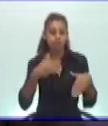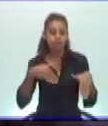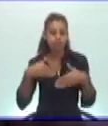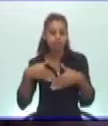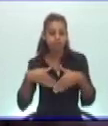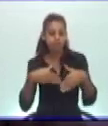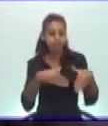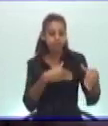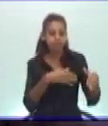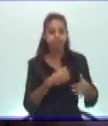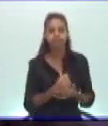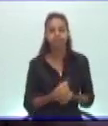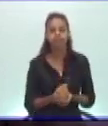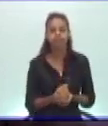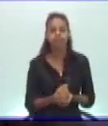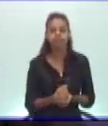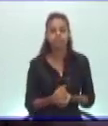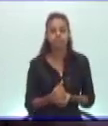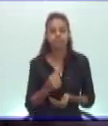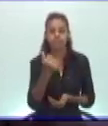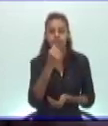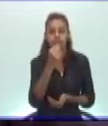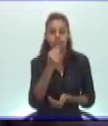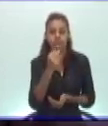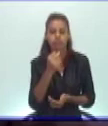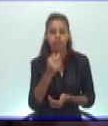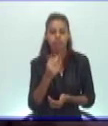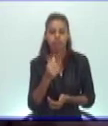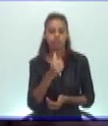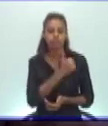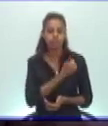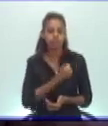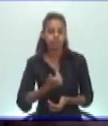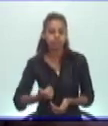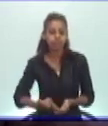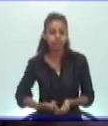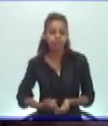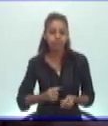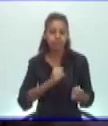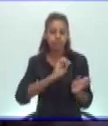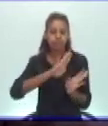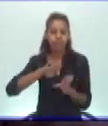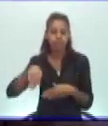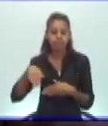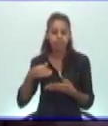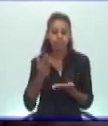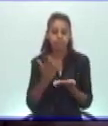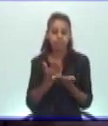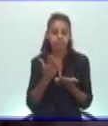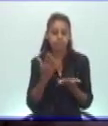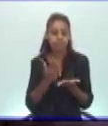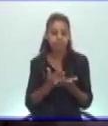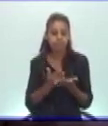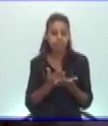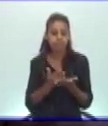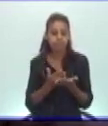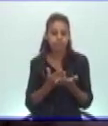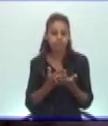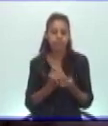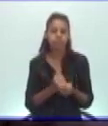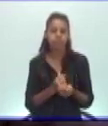bebiendo cerveza, que has dejado los estudios y que andas